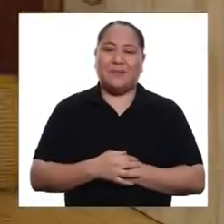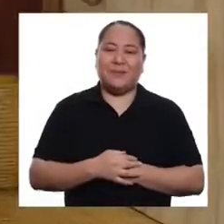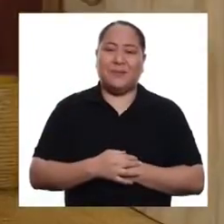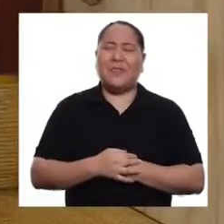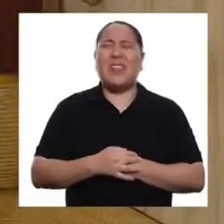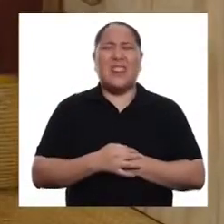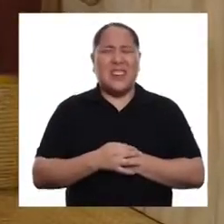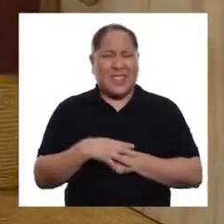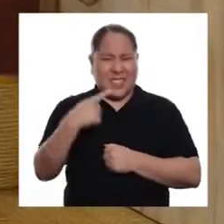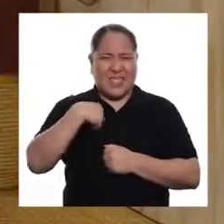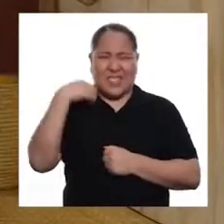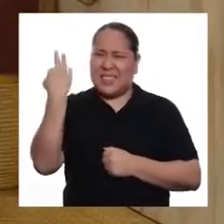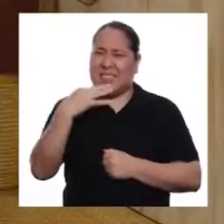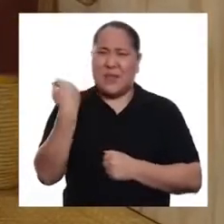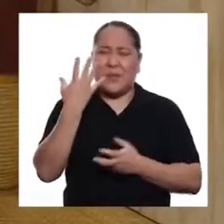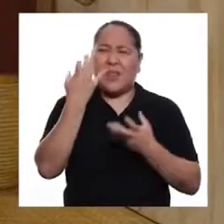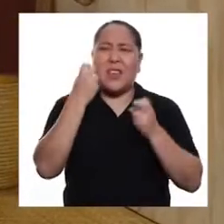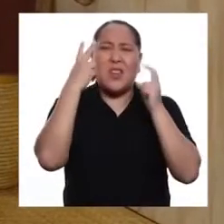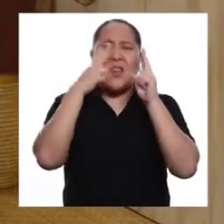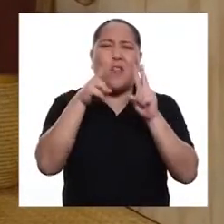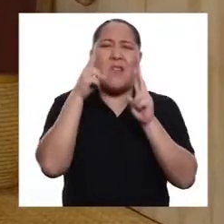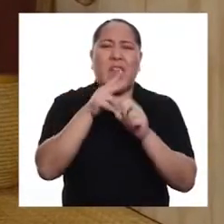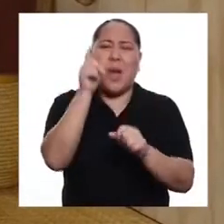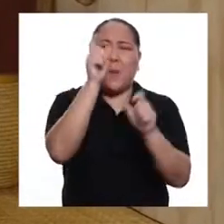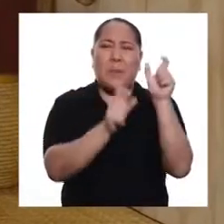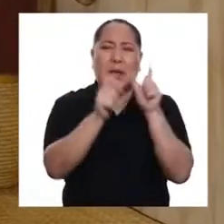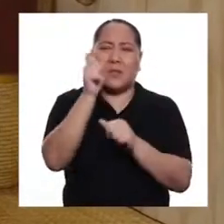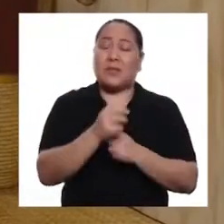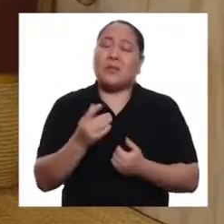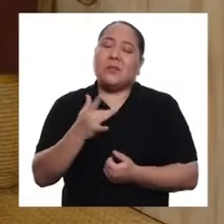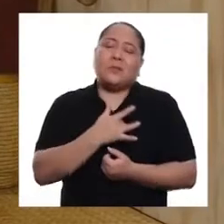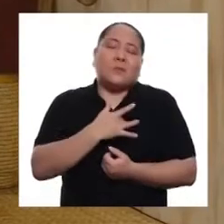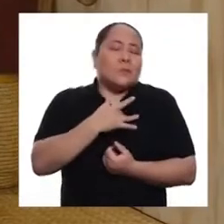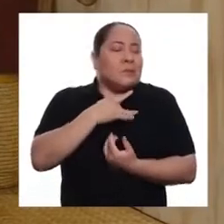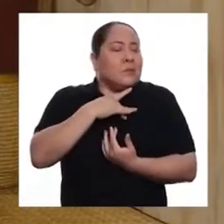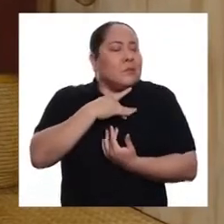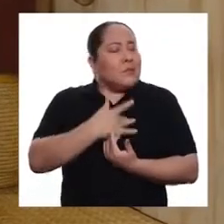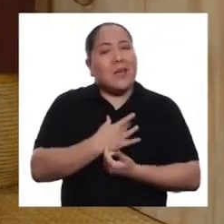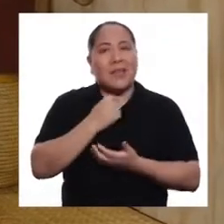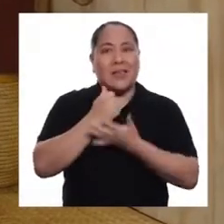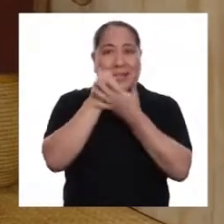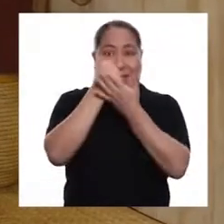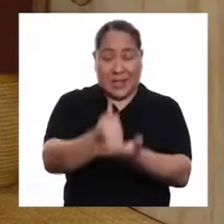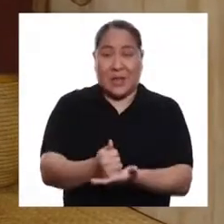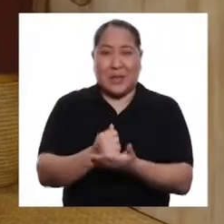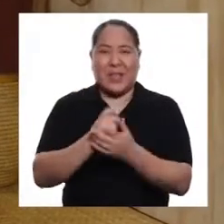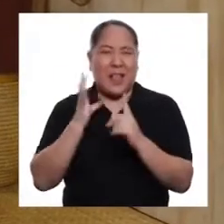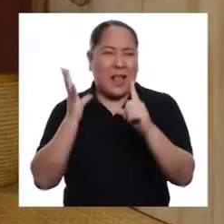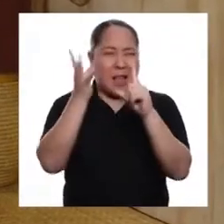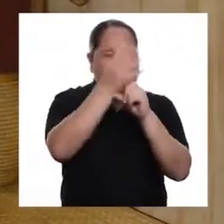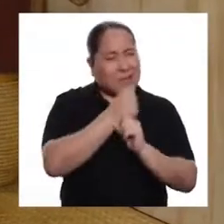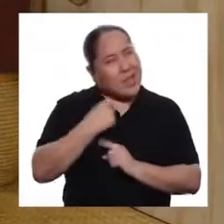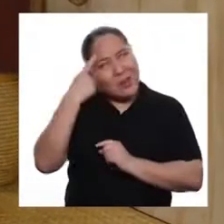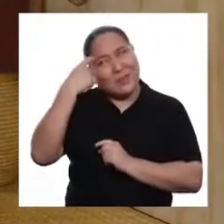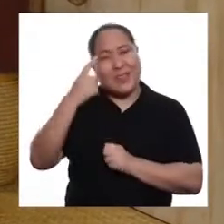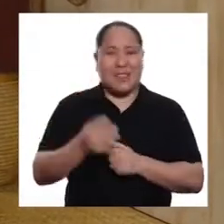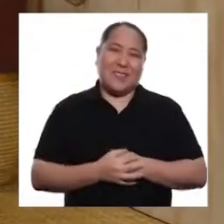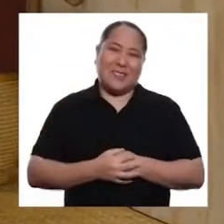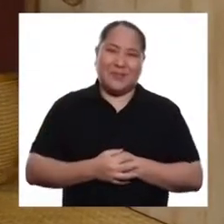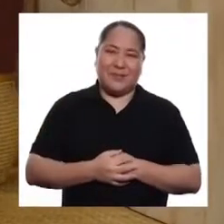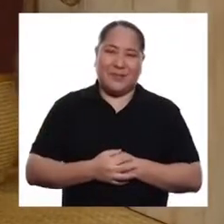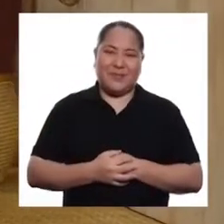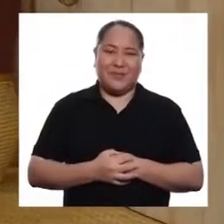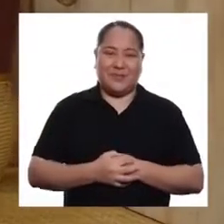Ay, siempre quiero ver a personas que nos inspiran y nos ayudan a lograr nuestro